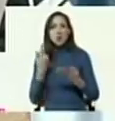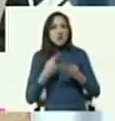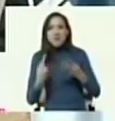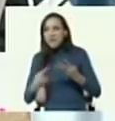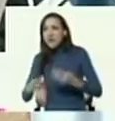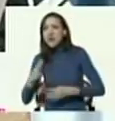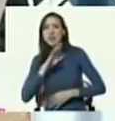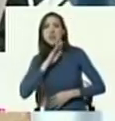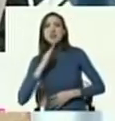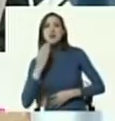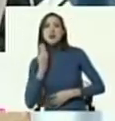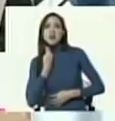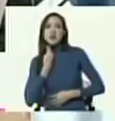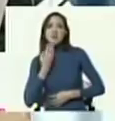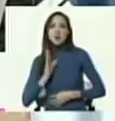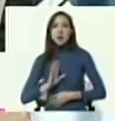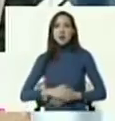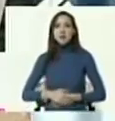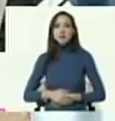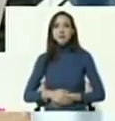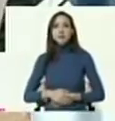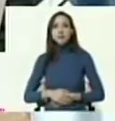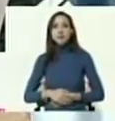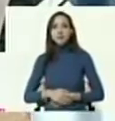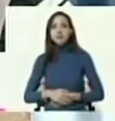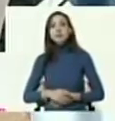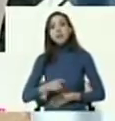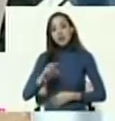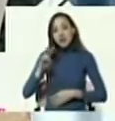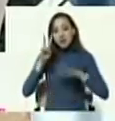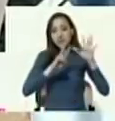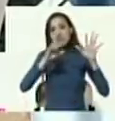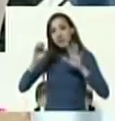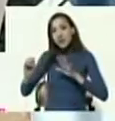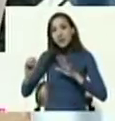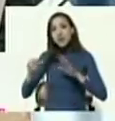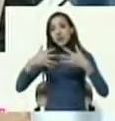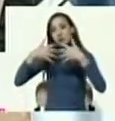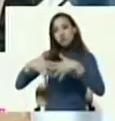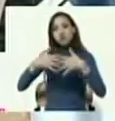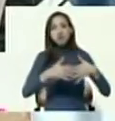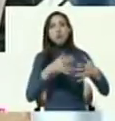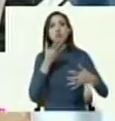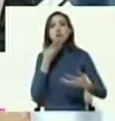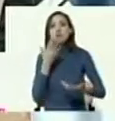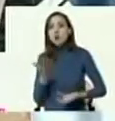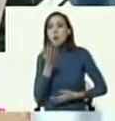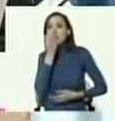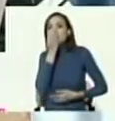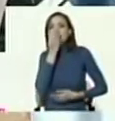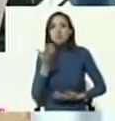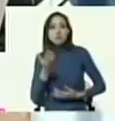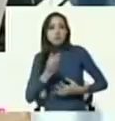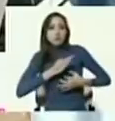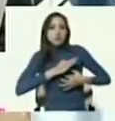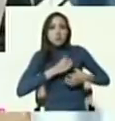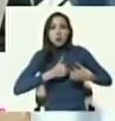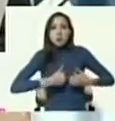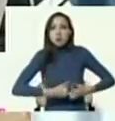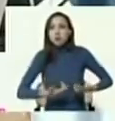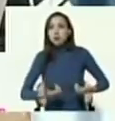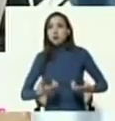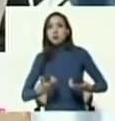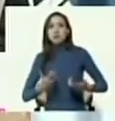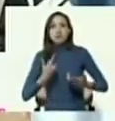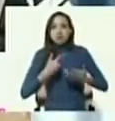antiinflamatorios, hipertensivos, entre otros. 70 equipos, nebulizadores, marcapasos, ecógrafos, bombonas